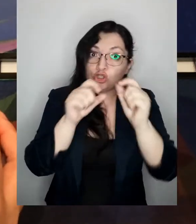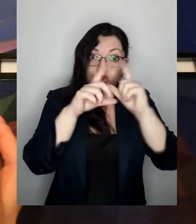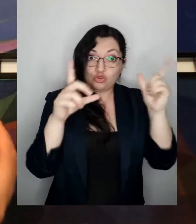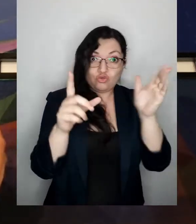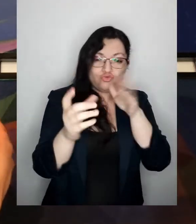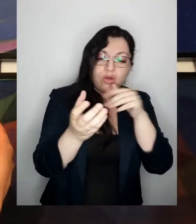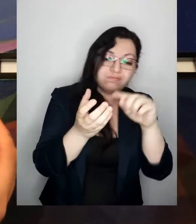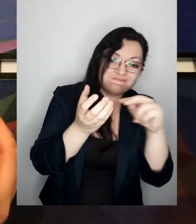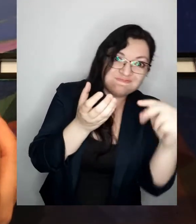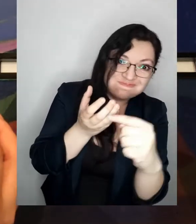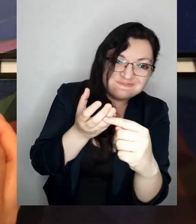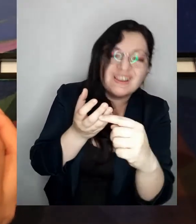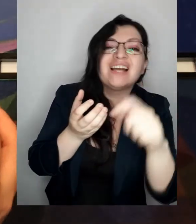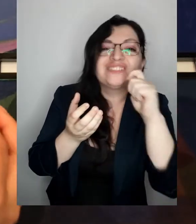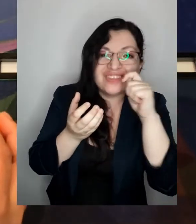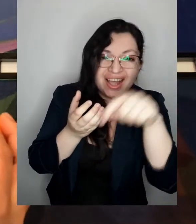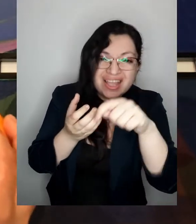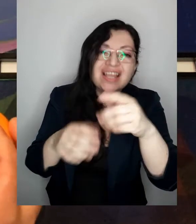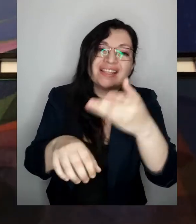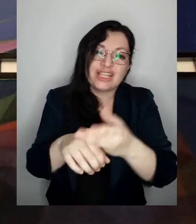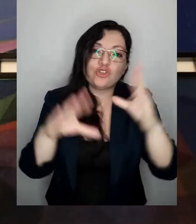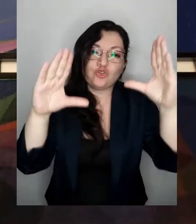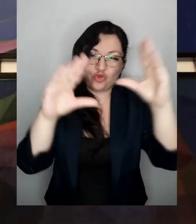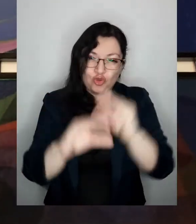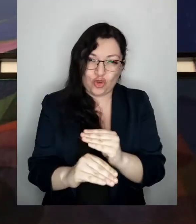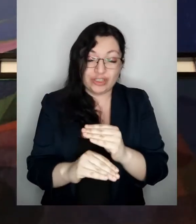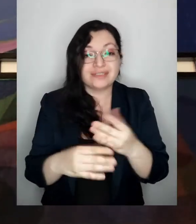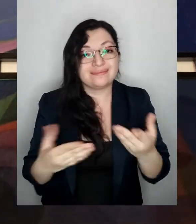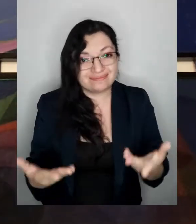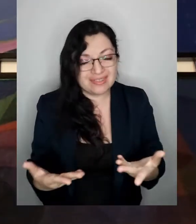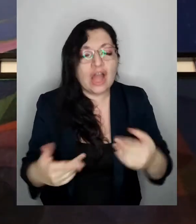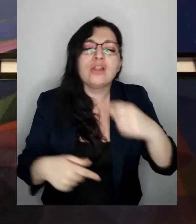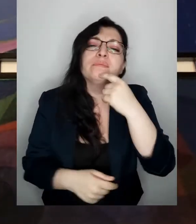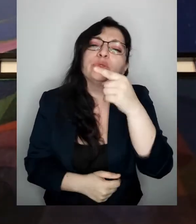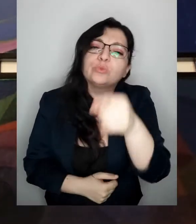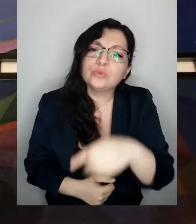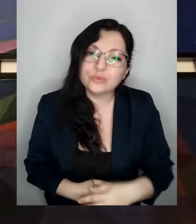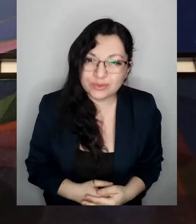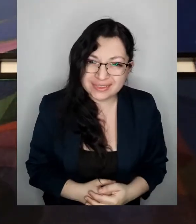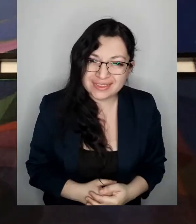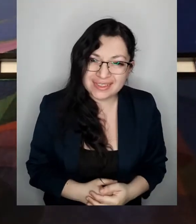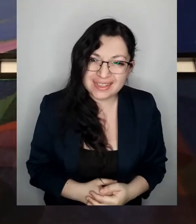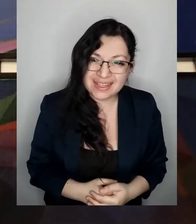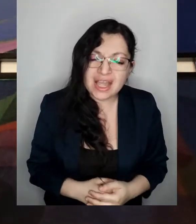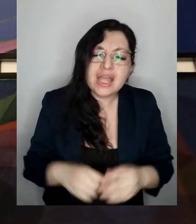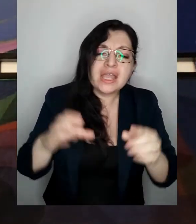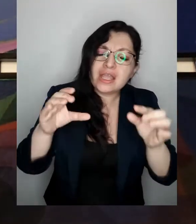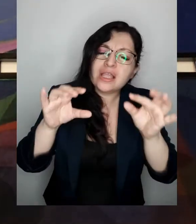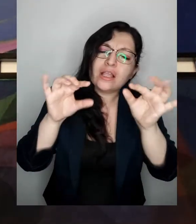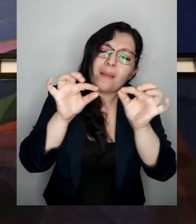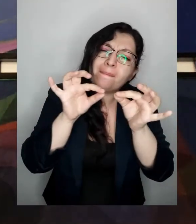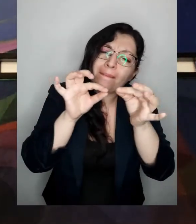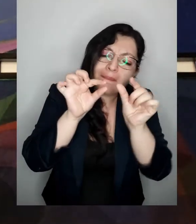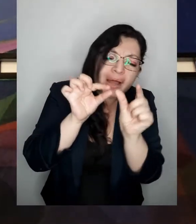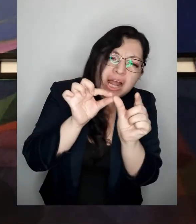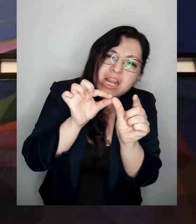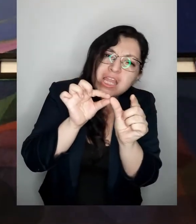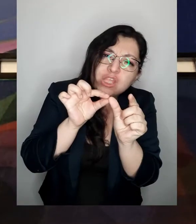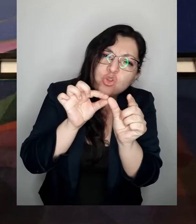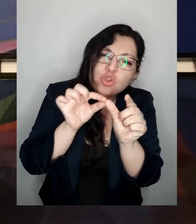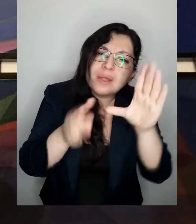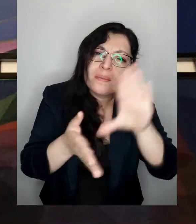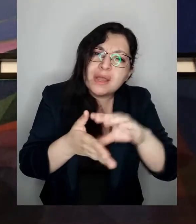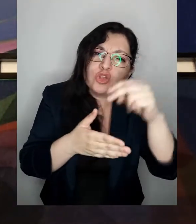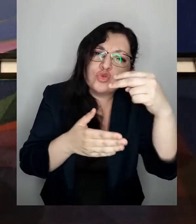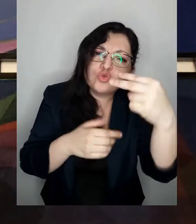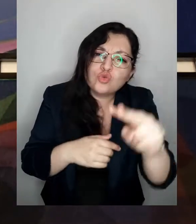no llega el sol ese es el lado que está de noche bueno y la siguiente pregunta es ¿dónde está el palito que indica la posición